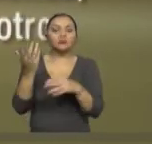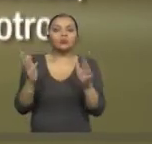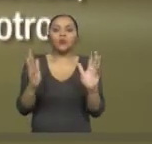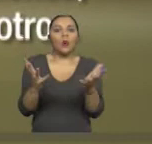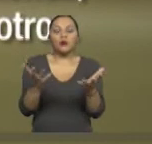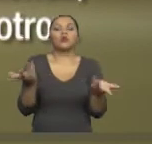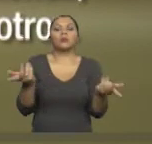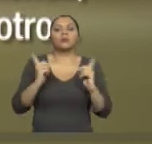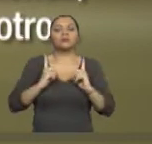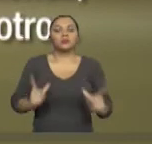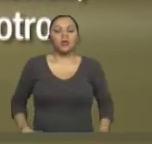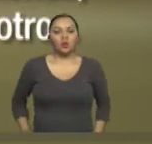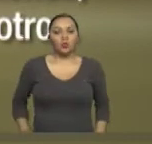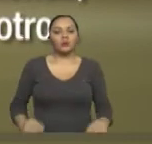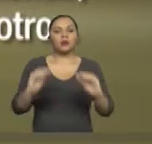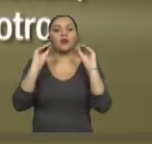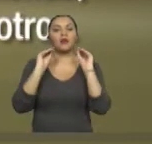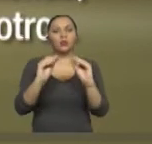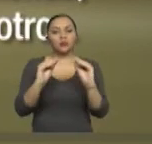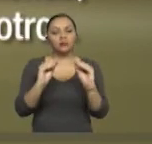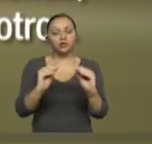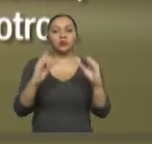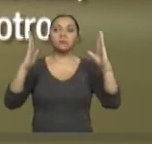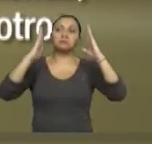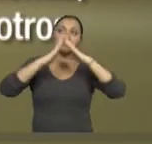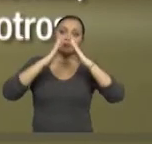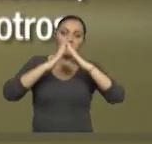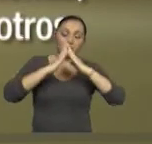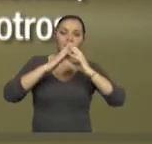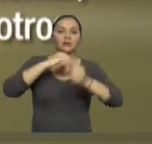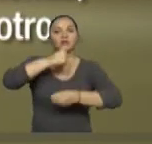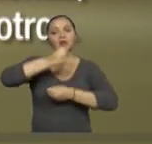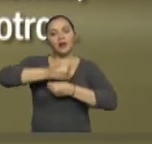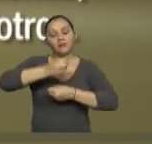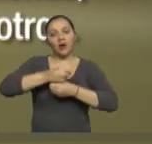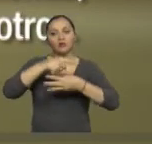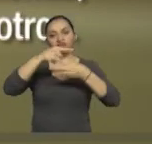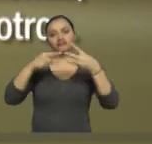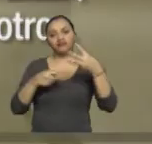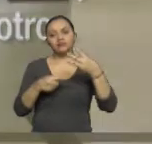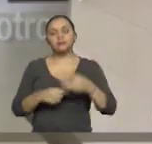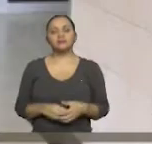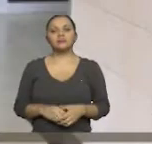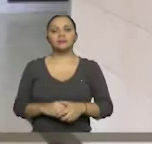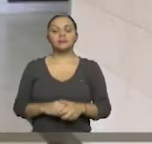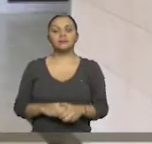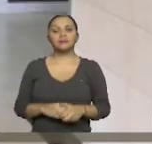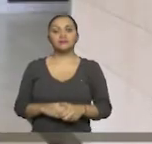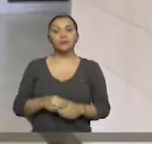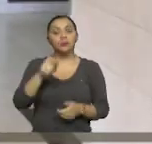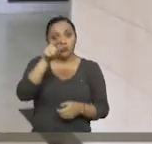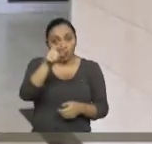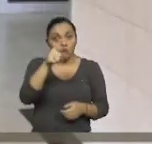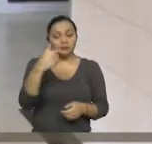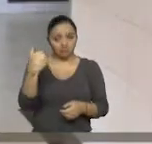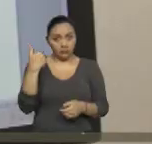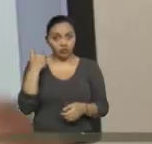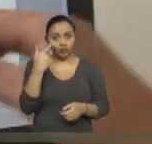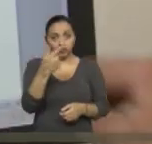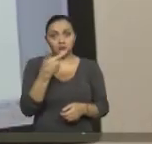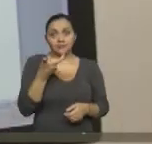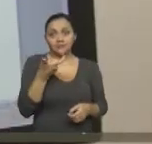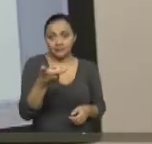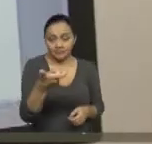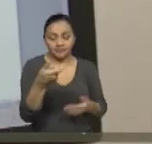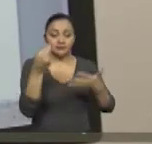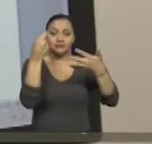como salud, educación, vivienda, trabajo, entre otros. Para acceder a la calificación y